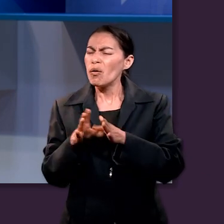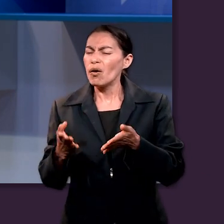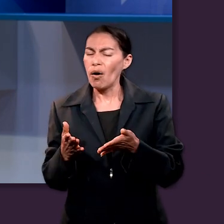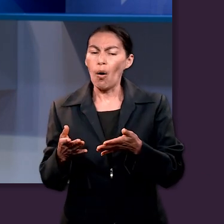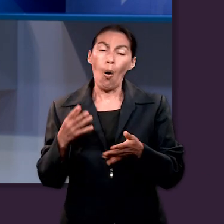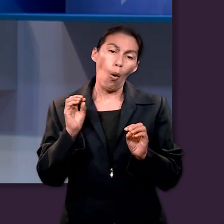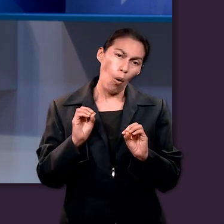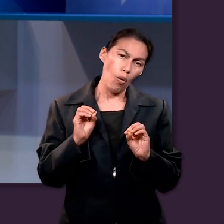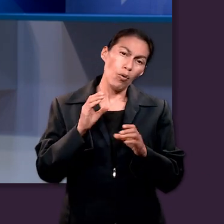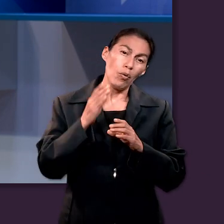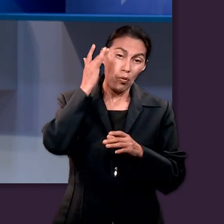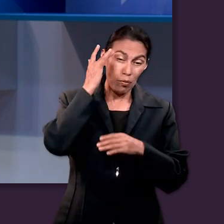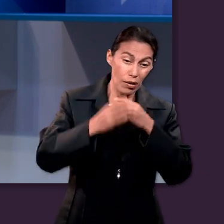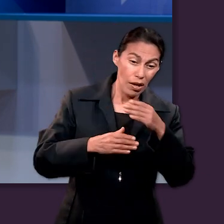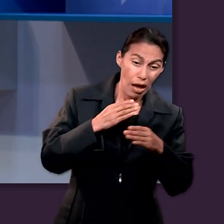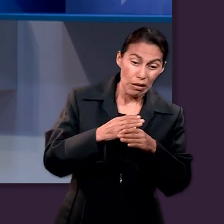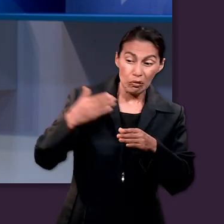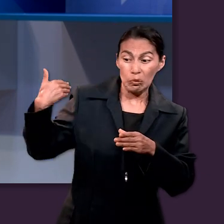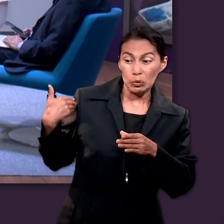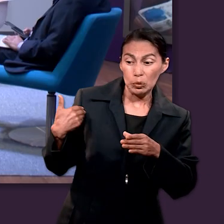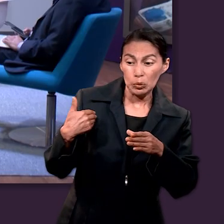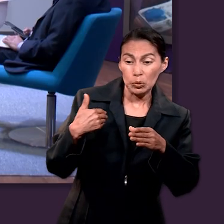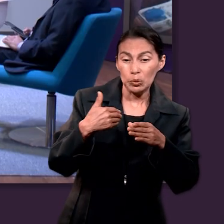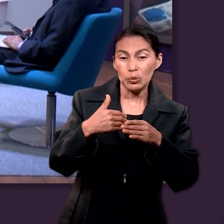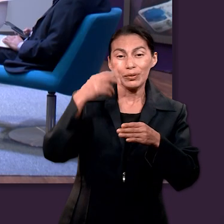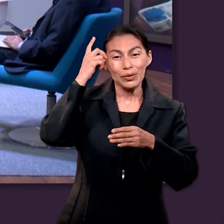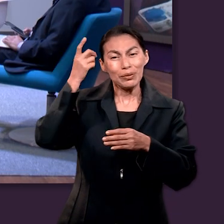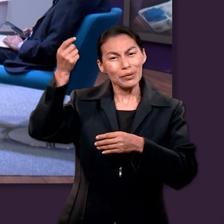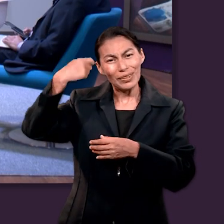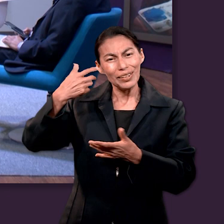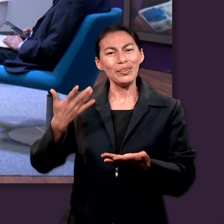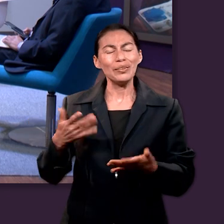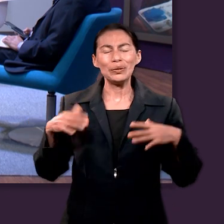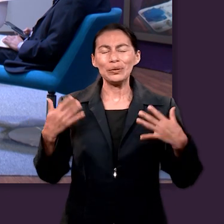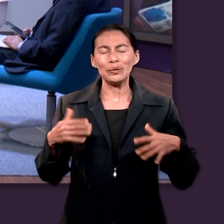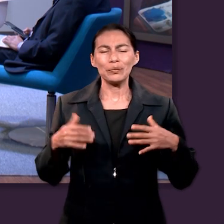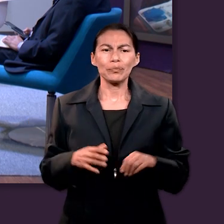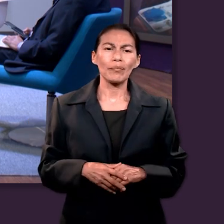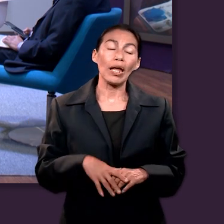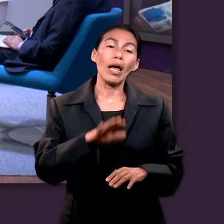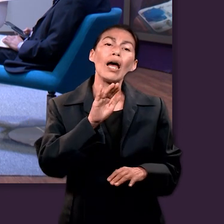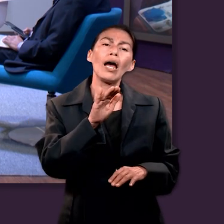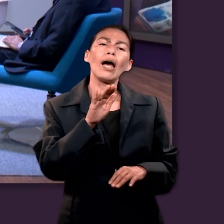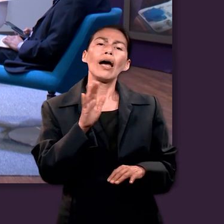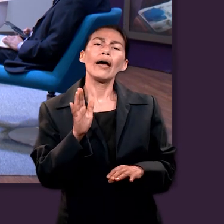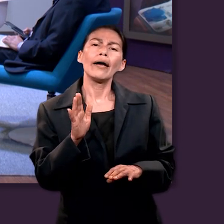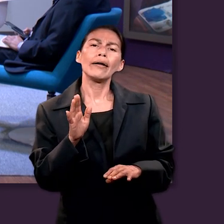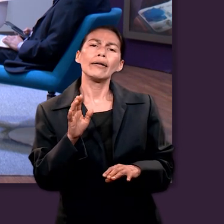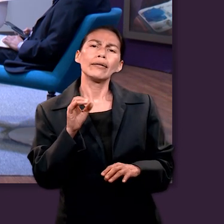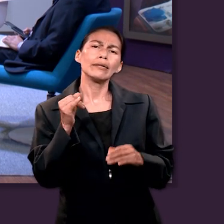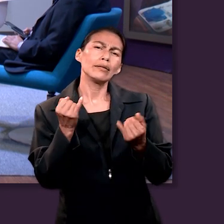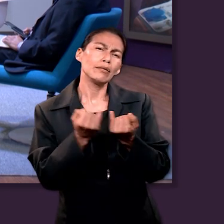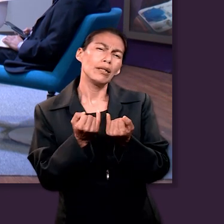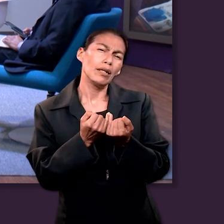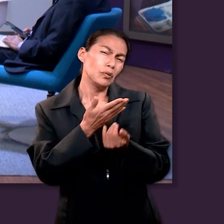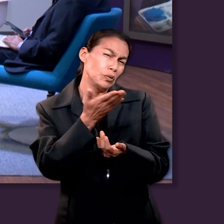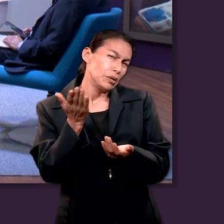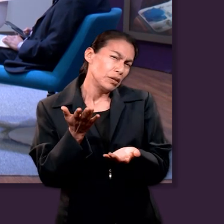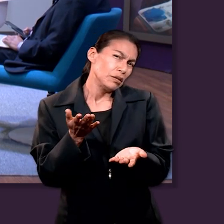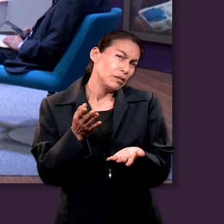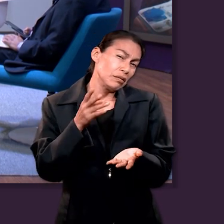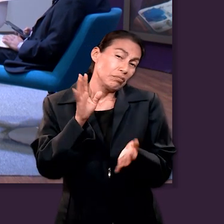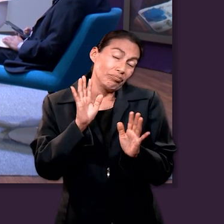¿Cómo ya voy a cumplir años y todo lo que he vivido? Y es un motivo de alabanza definitivamente, ¿no? ¿Incluso?